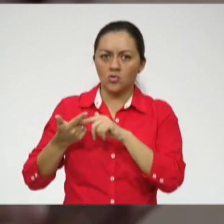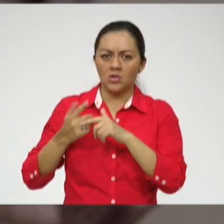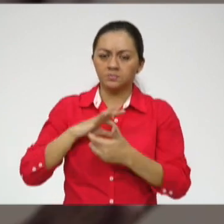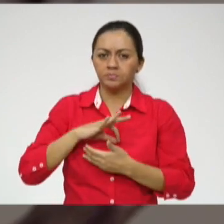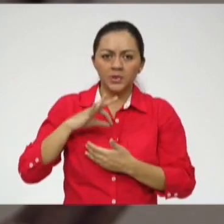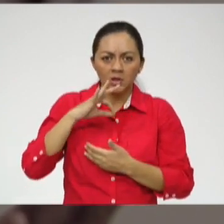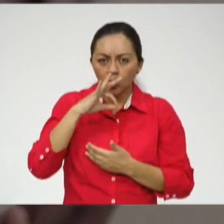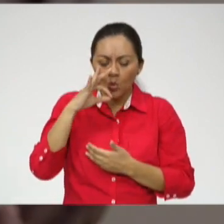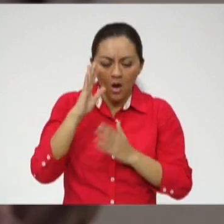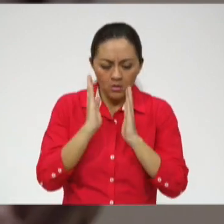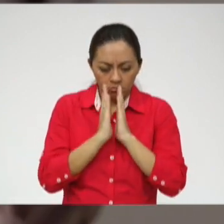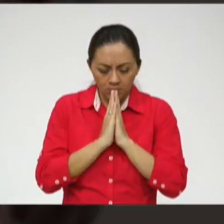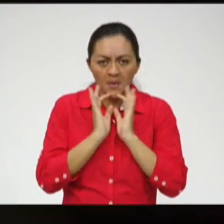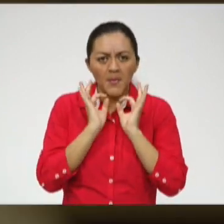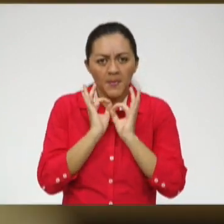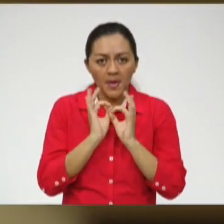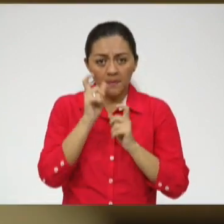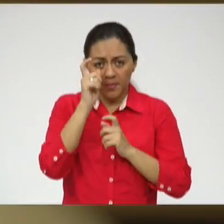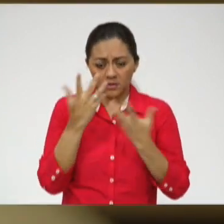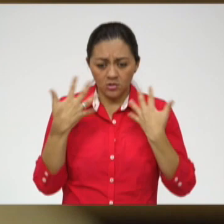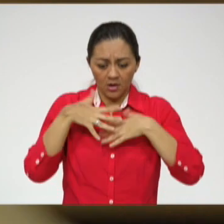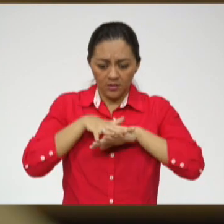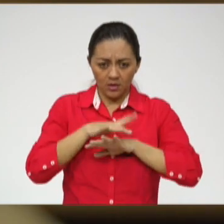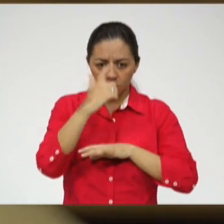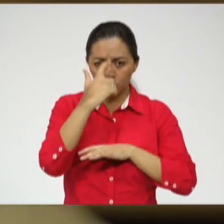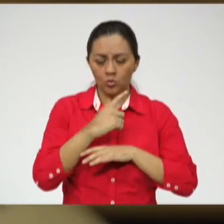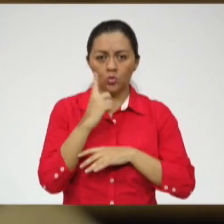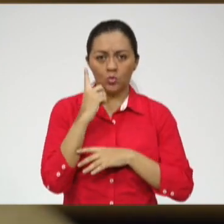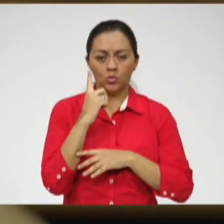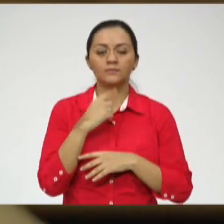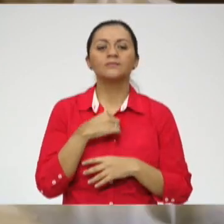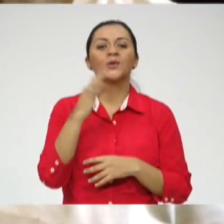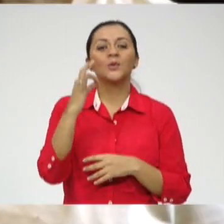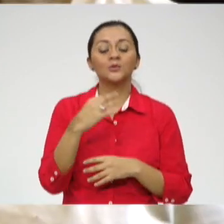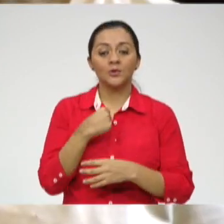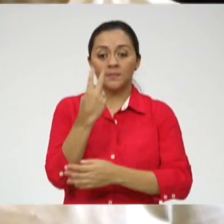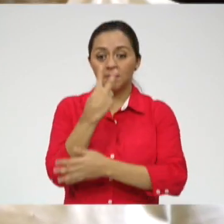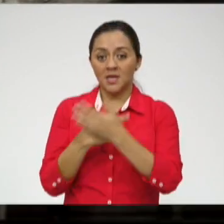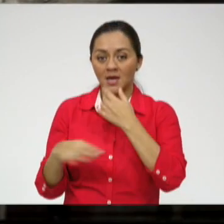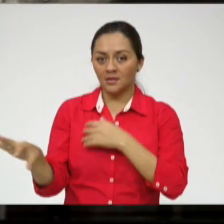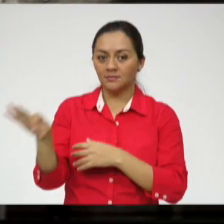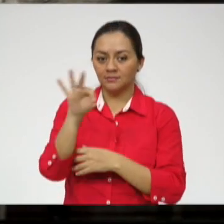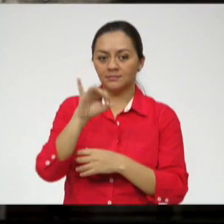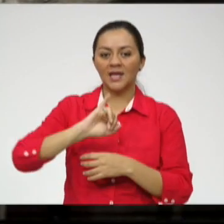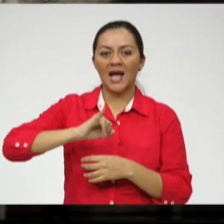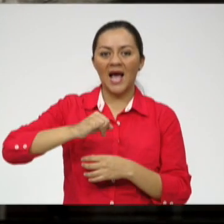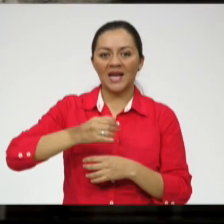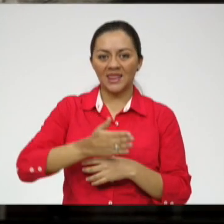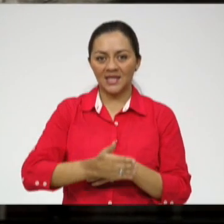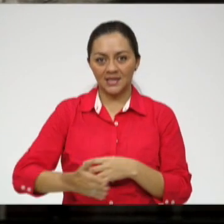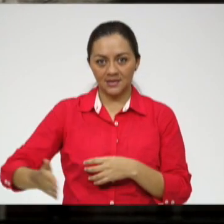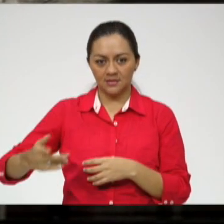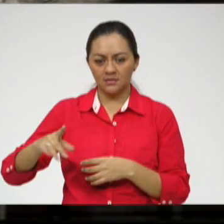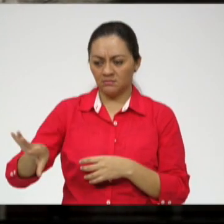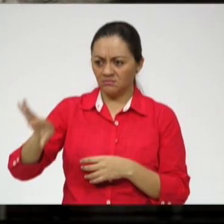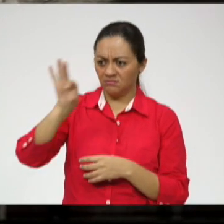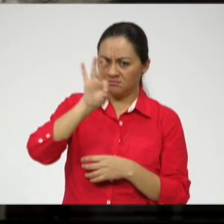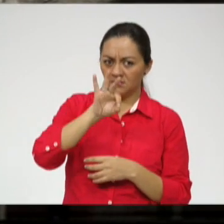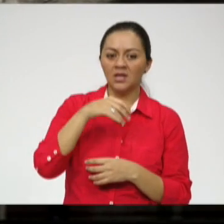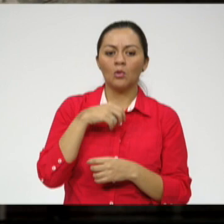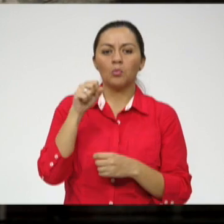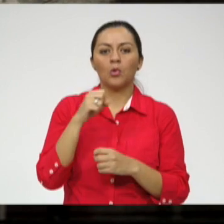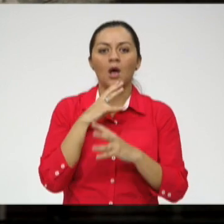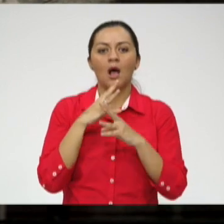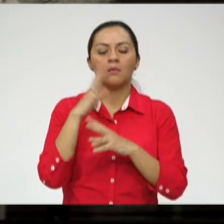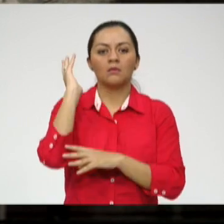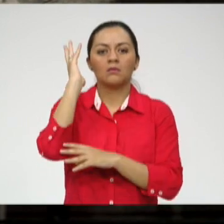porque somos personas integrales. Yo noté el talento de mi hijita desde que estaba en el jardín. Me siento ya dispuesta para poder hablar, ya